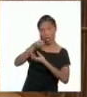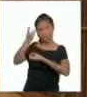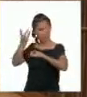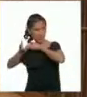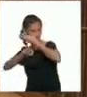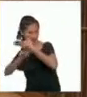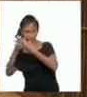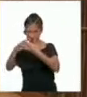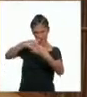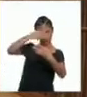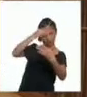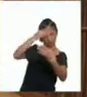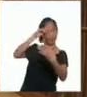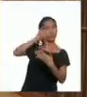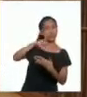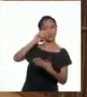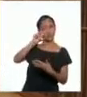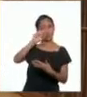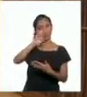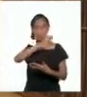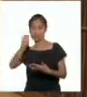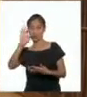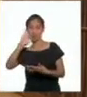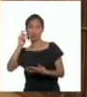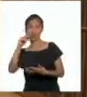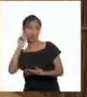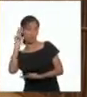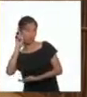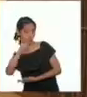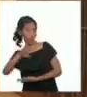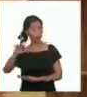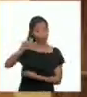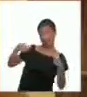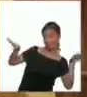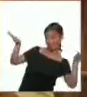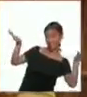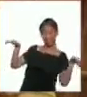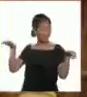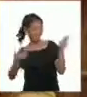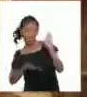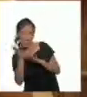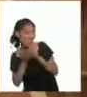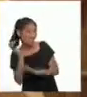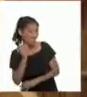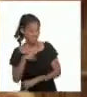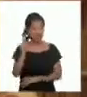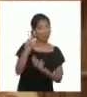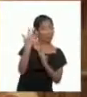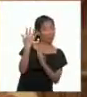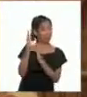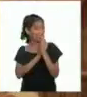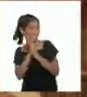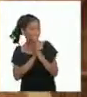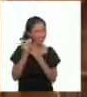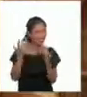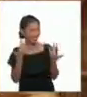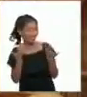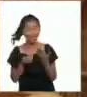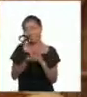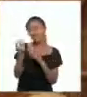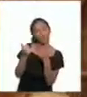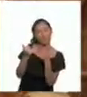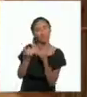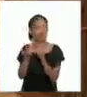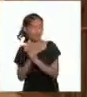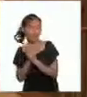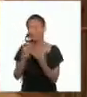aprendimos sobre José Faustino Sánchez Carreón! ¡Ja, ja! ¡Date prisa! Debe estar muy impaciente. ¡Que les vaya